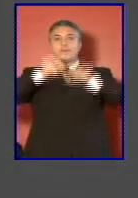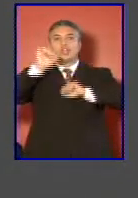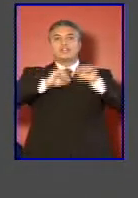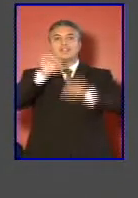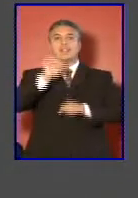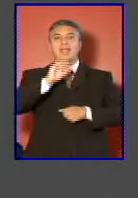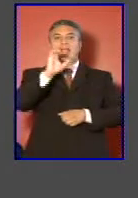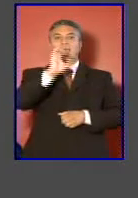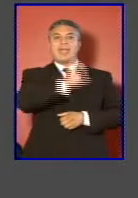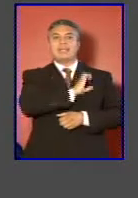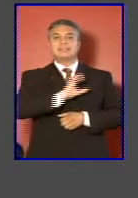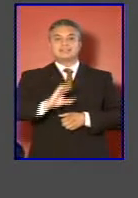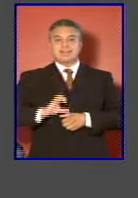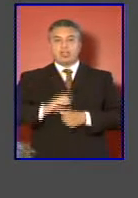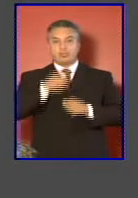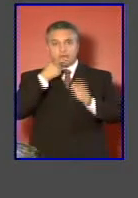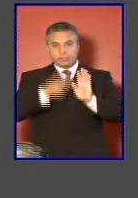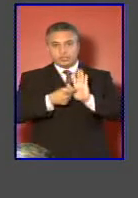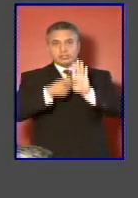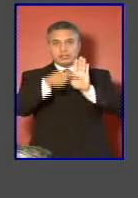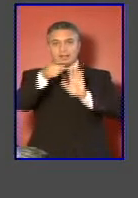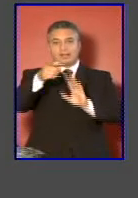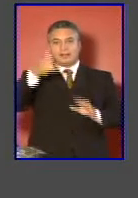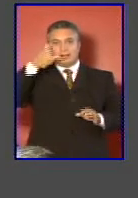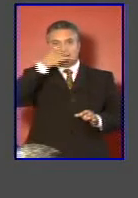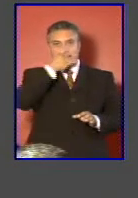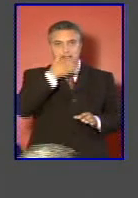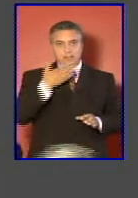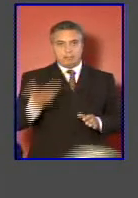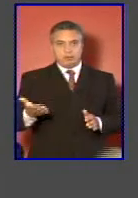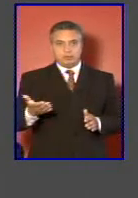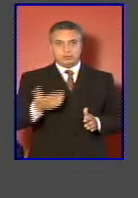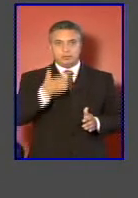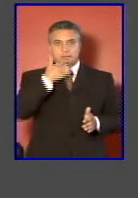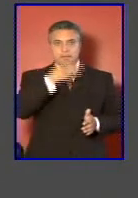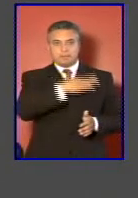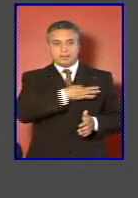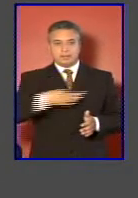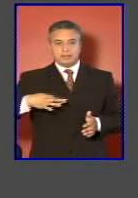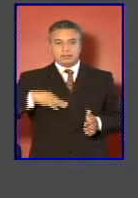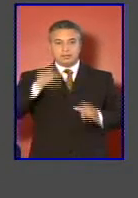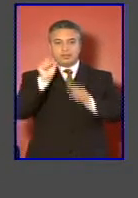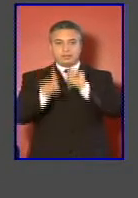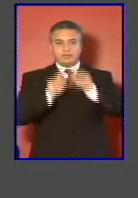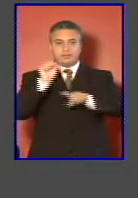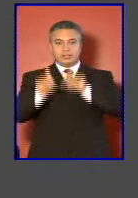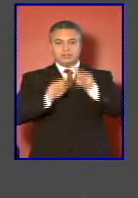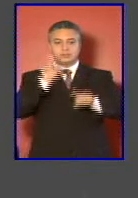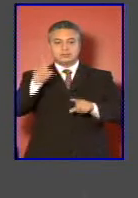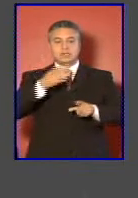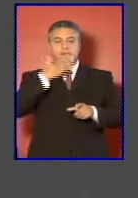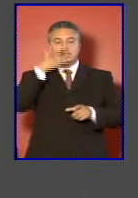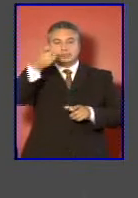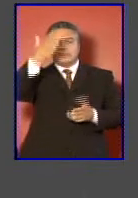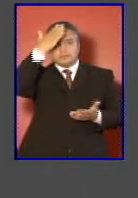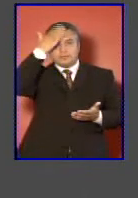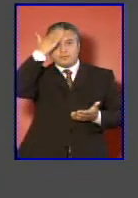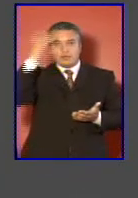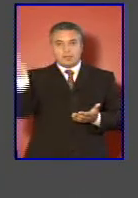proyectable en el tiempo. El Ministerio de Defensa, en su estructura fundamental,